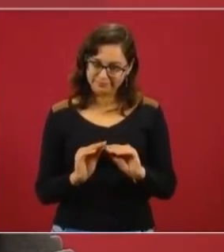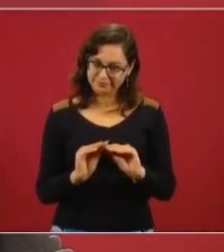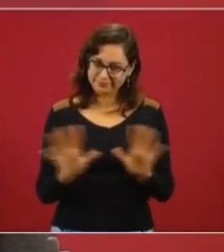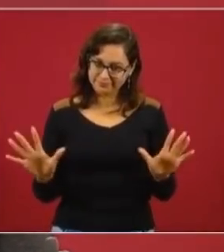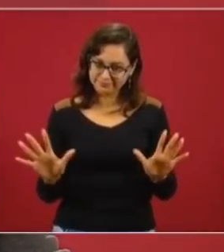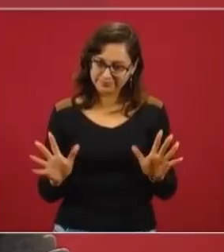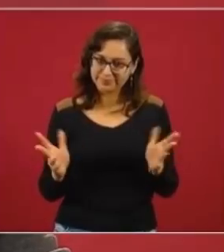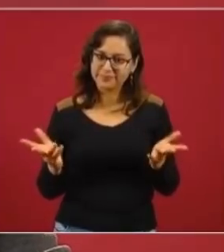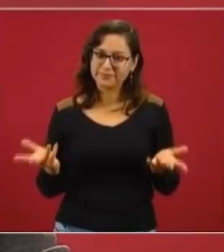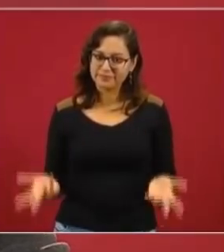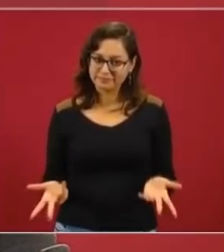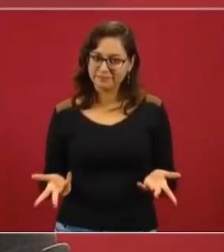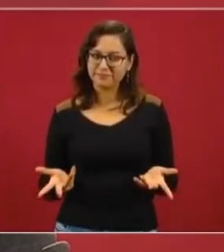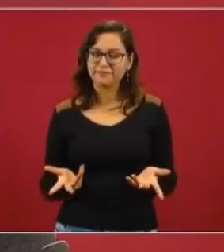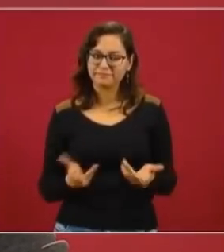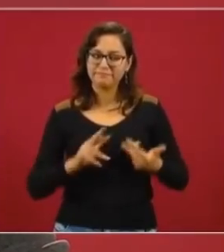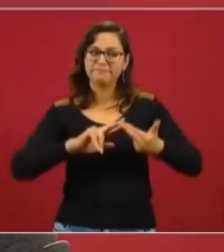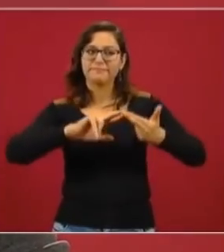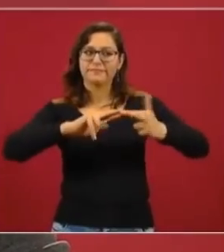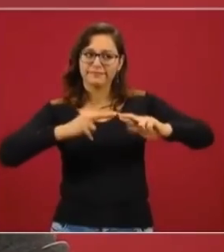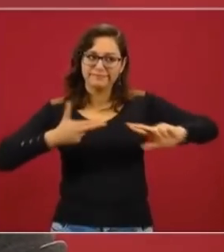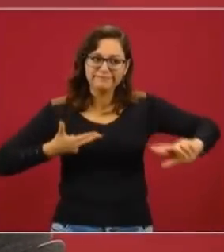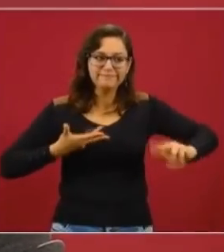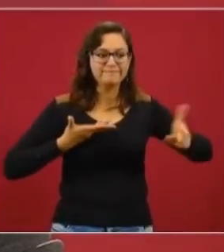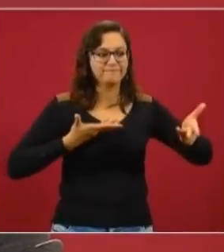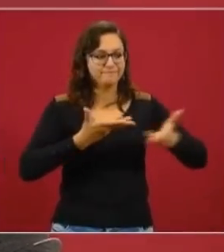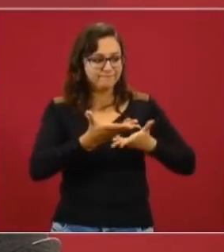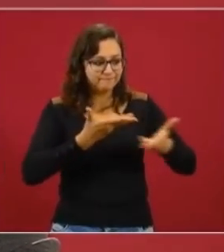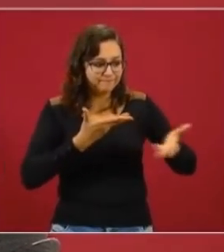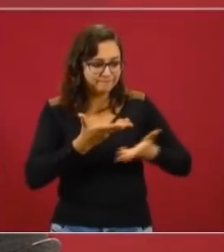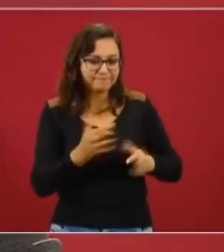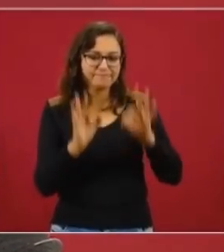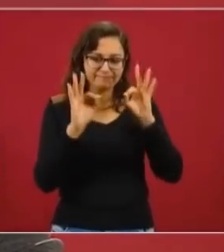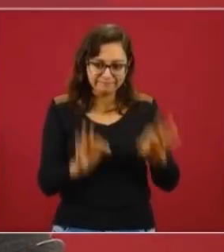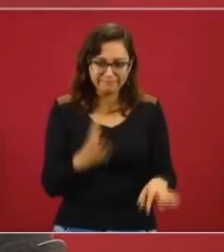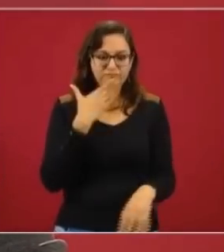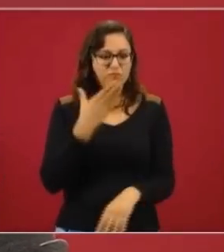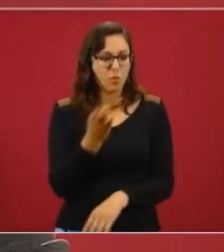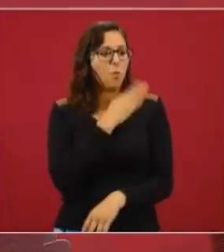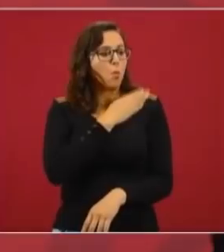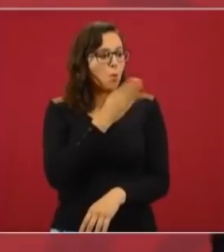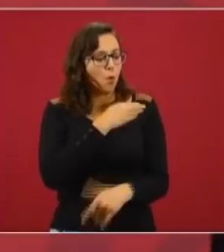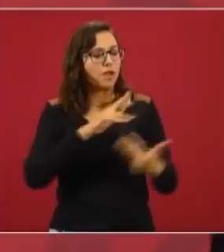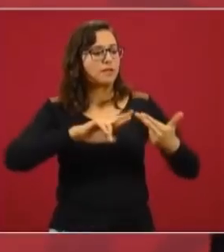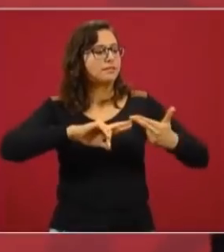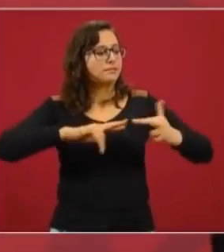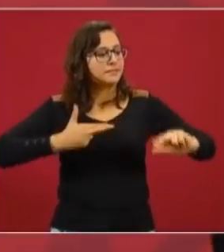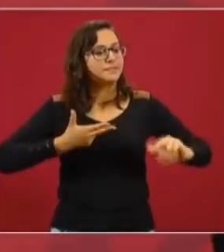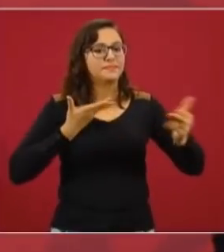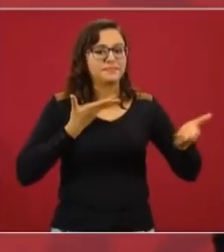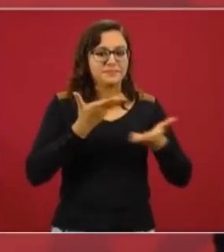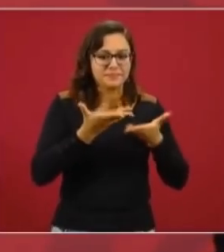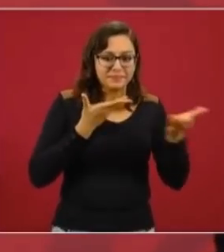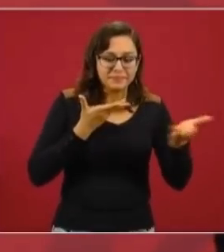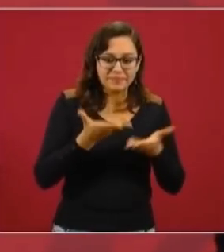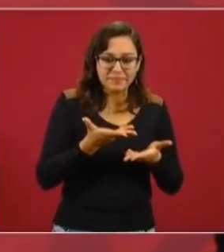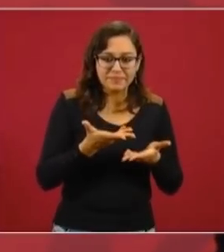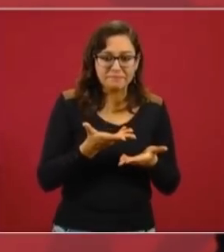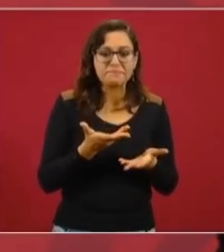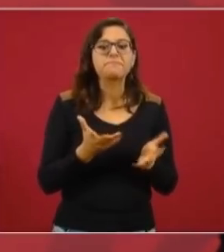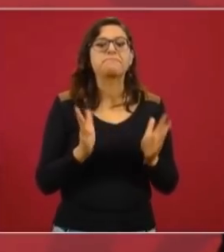nosotros tenemos buenas relaciones con el gobierno de Estados Unidos y podemos